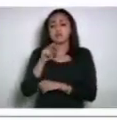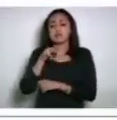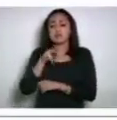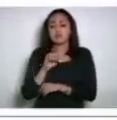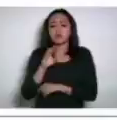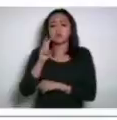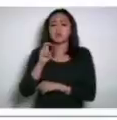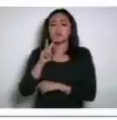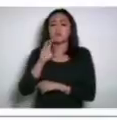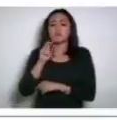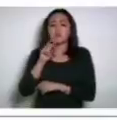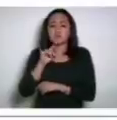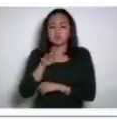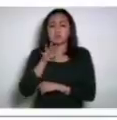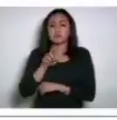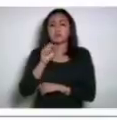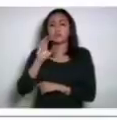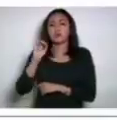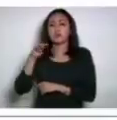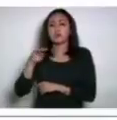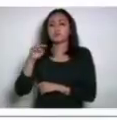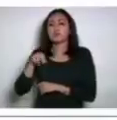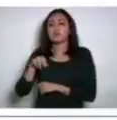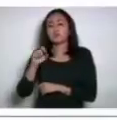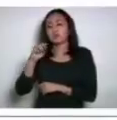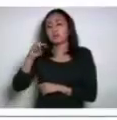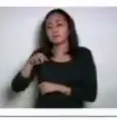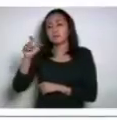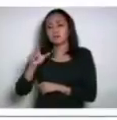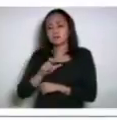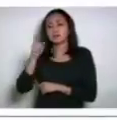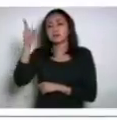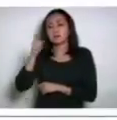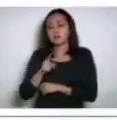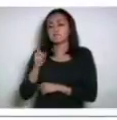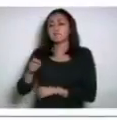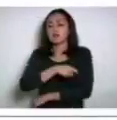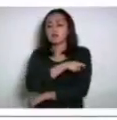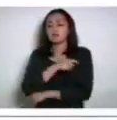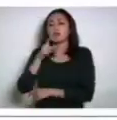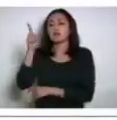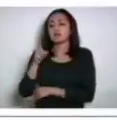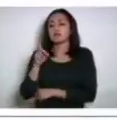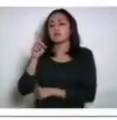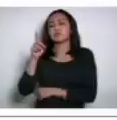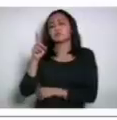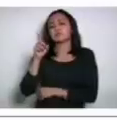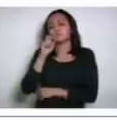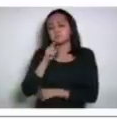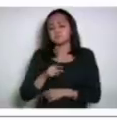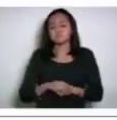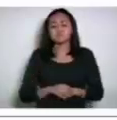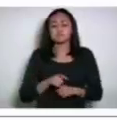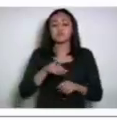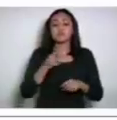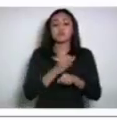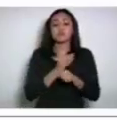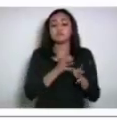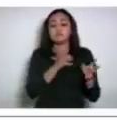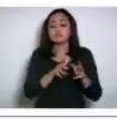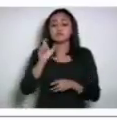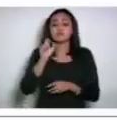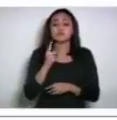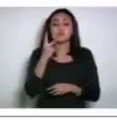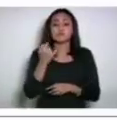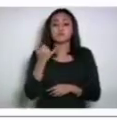puebla punto gov punto MX diagonal vacuna diagonal. Este proceso de vacunación, repetimos, va a ser los días